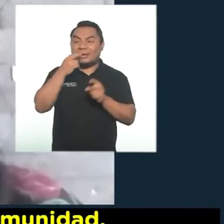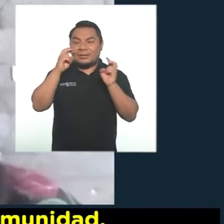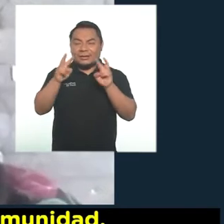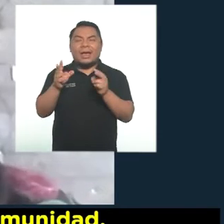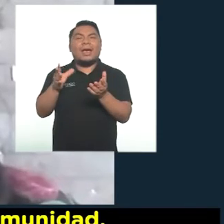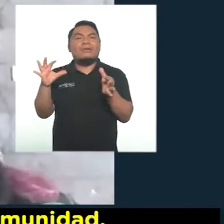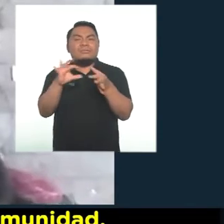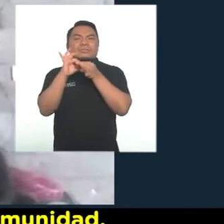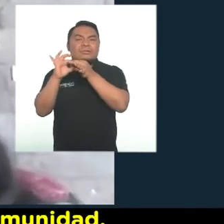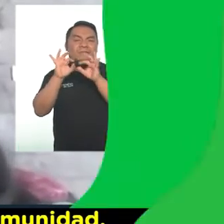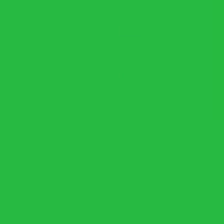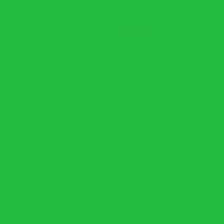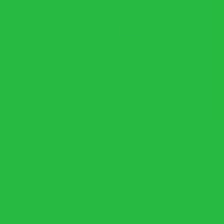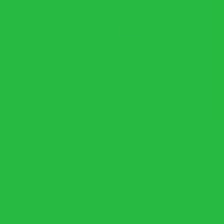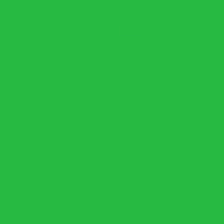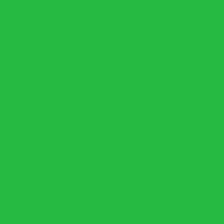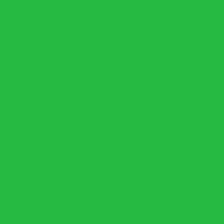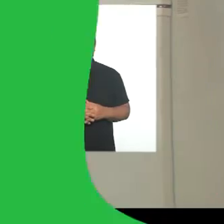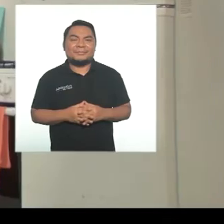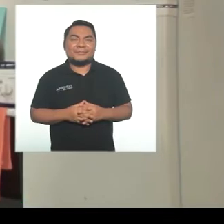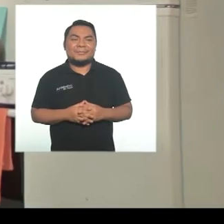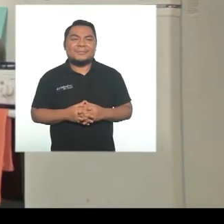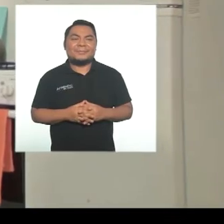nos unirán más como familia y comunidad.